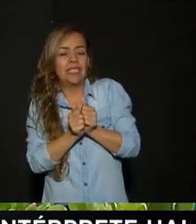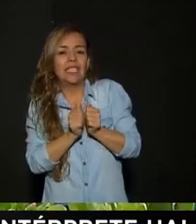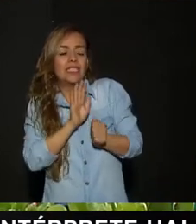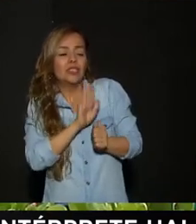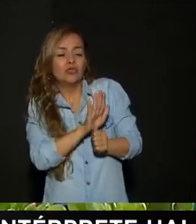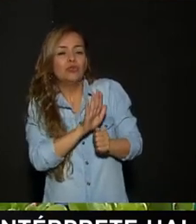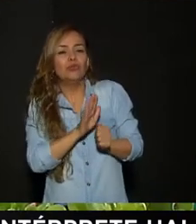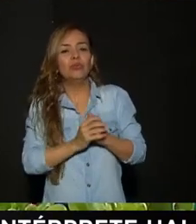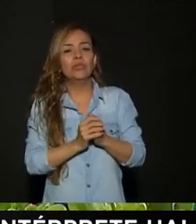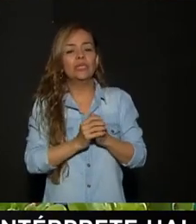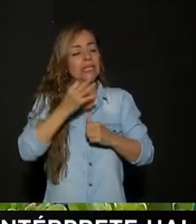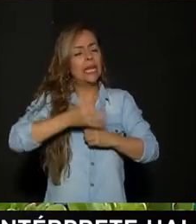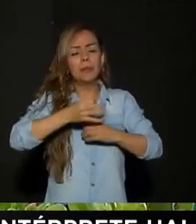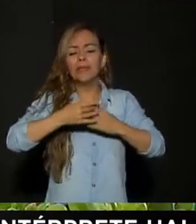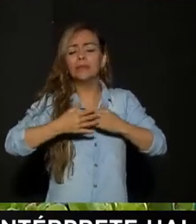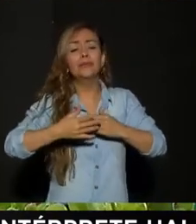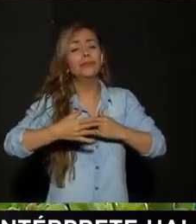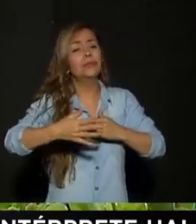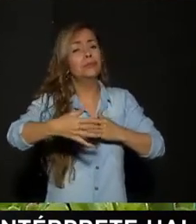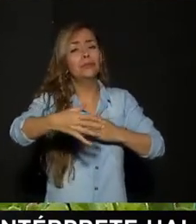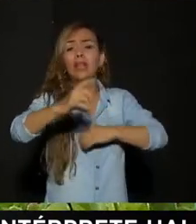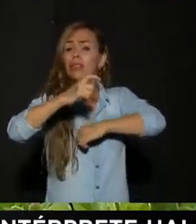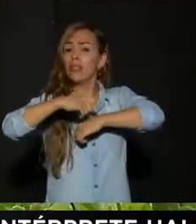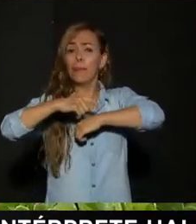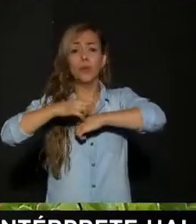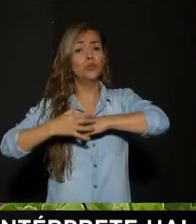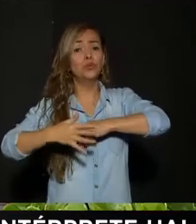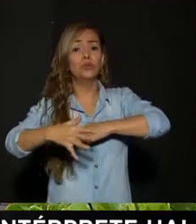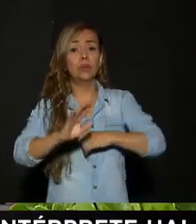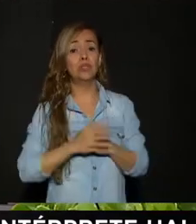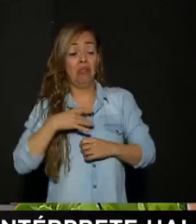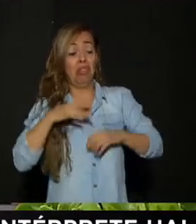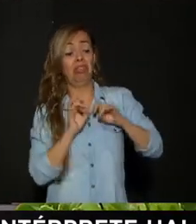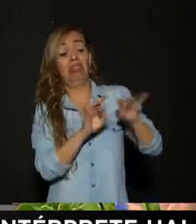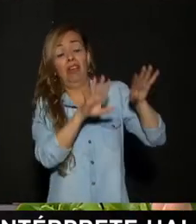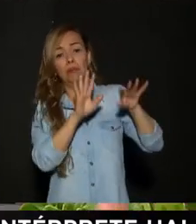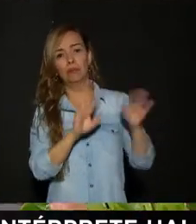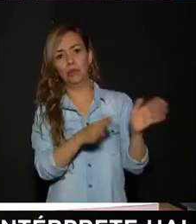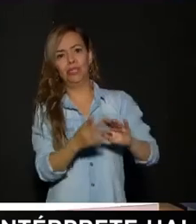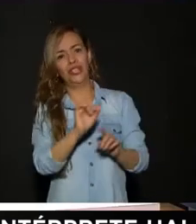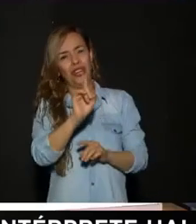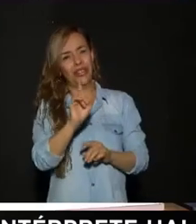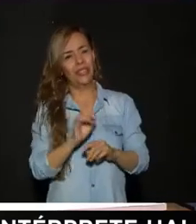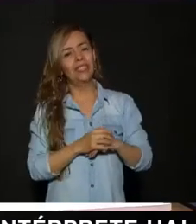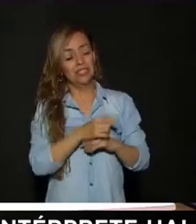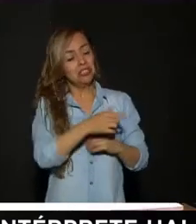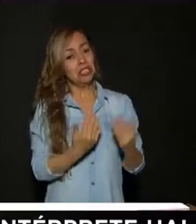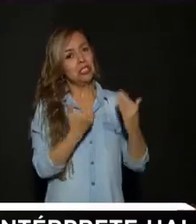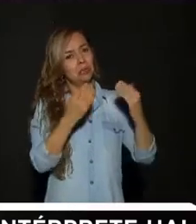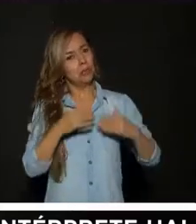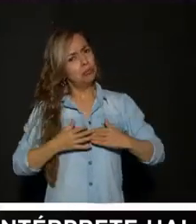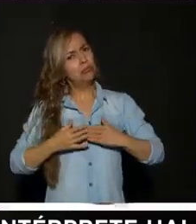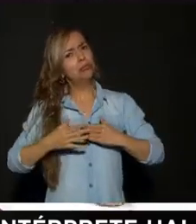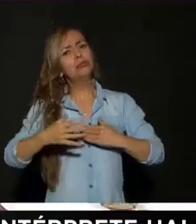Siempre van a estar Pues hasta que Uno las deje Pues Hasta que uno las deje morir Exacto Bueno Daisy Yo veo que usted Tiene unas herramientas